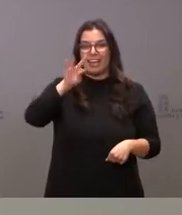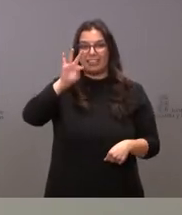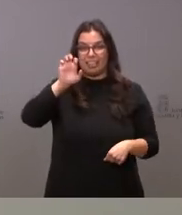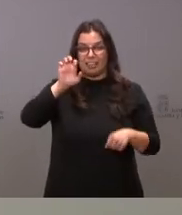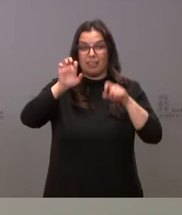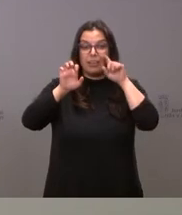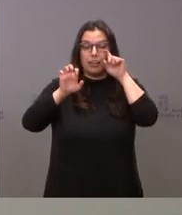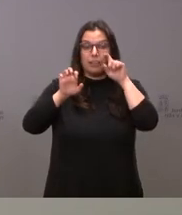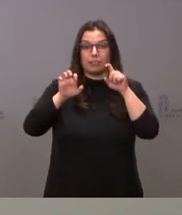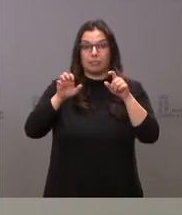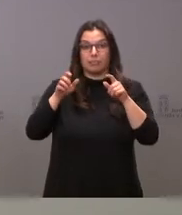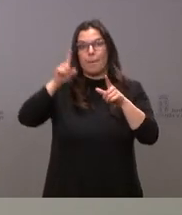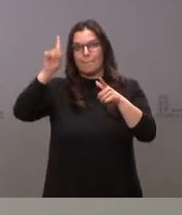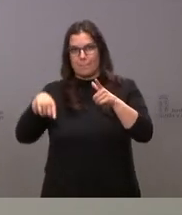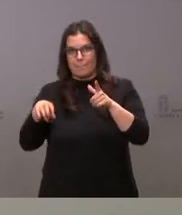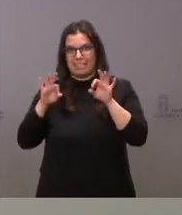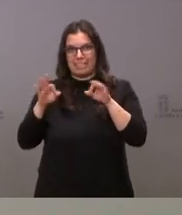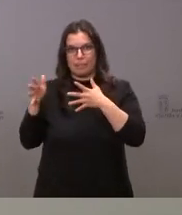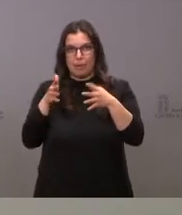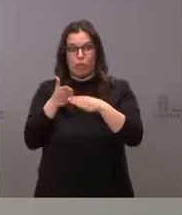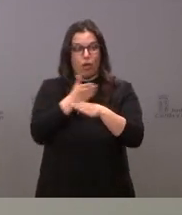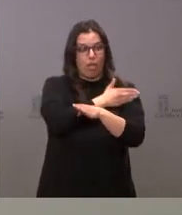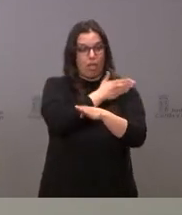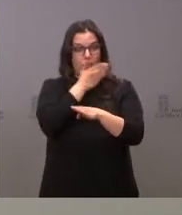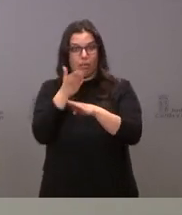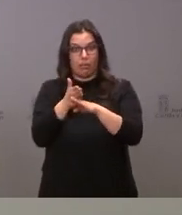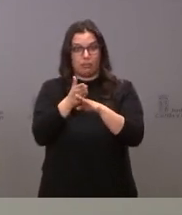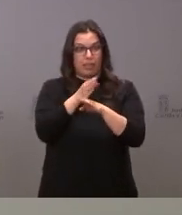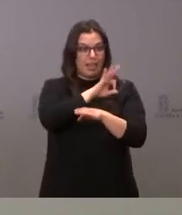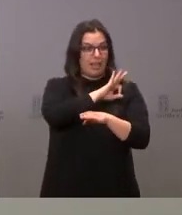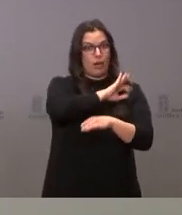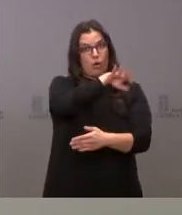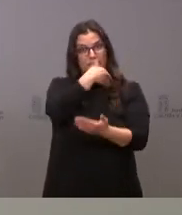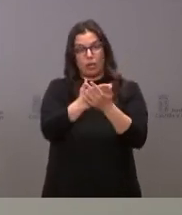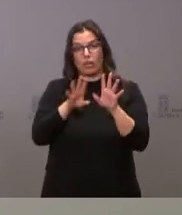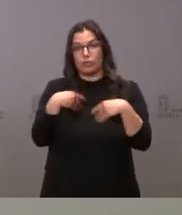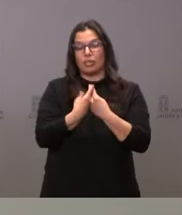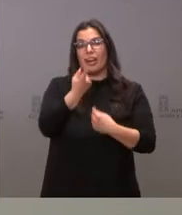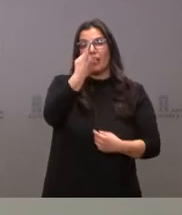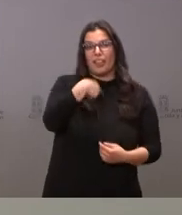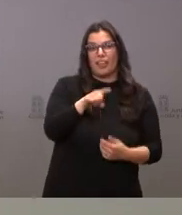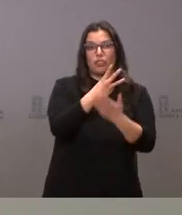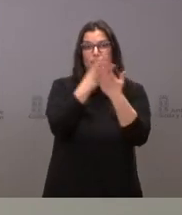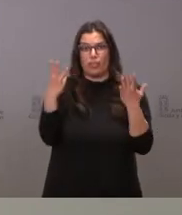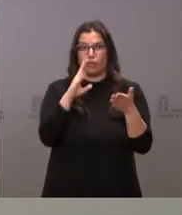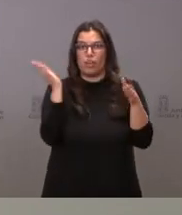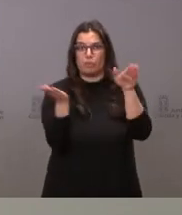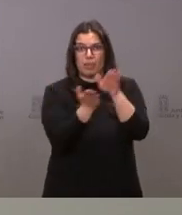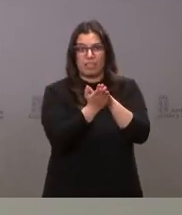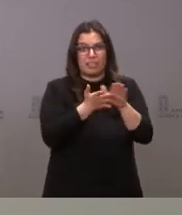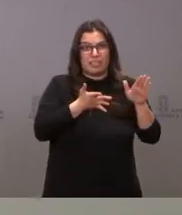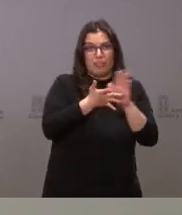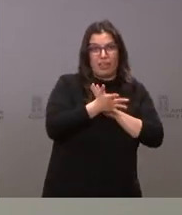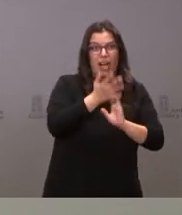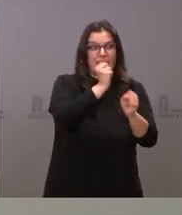estamos hablando ya de 118 expedientes que afectan